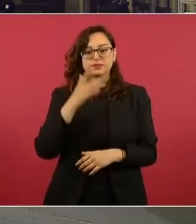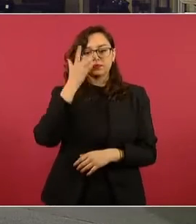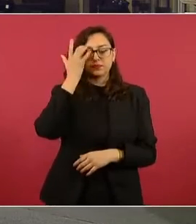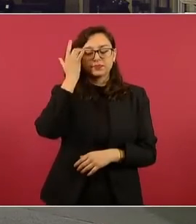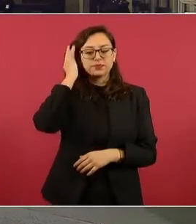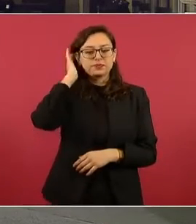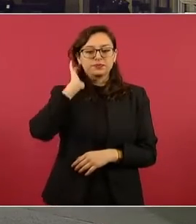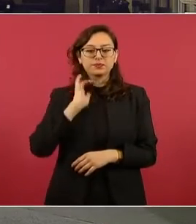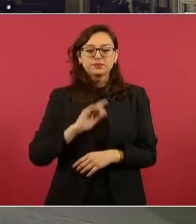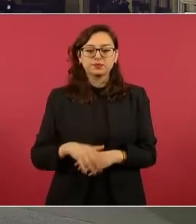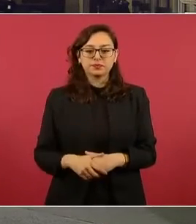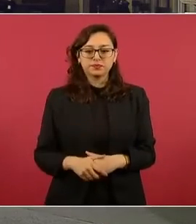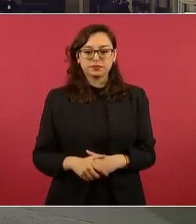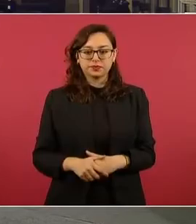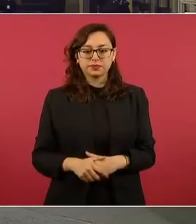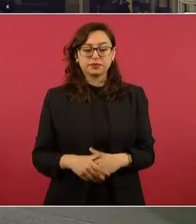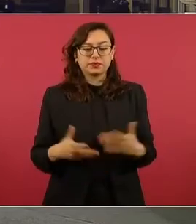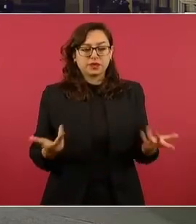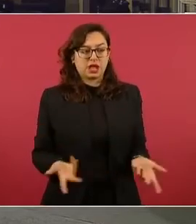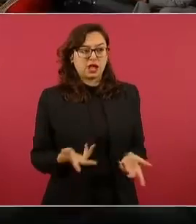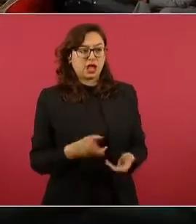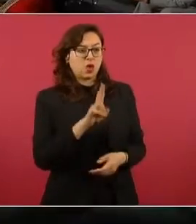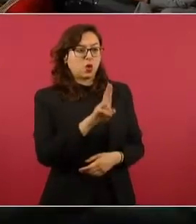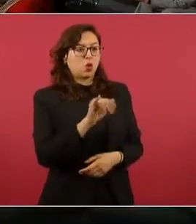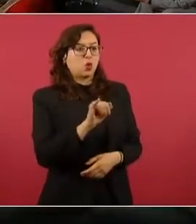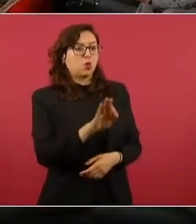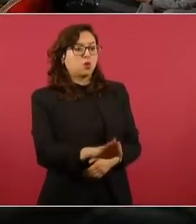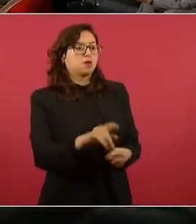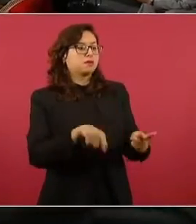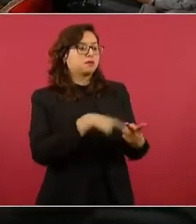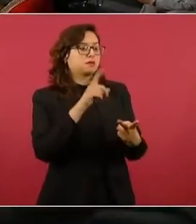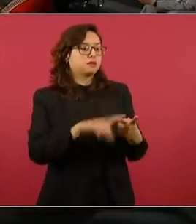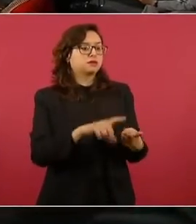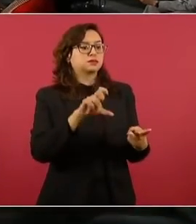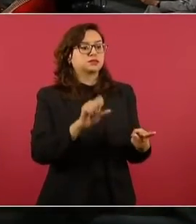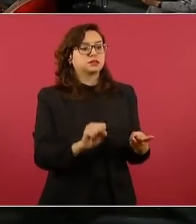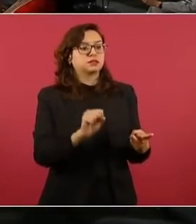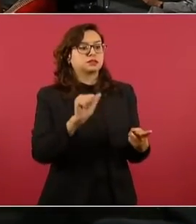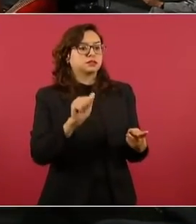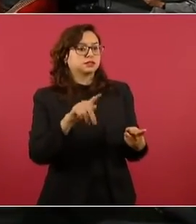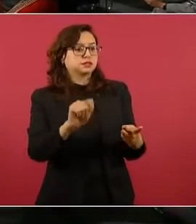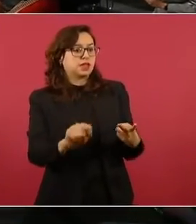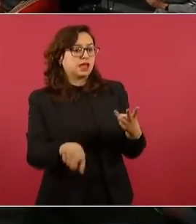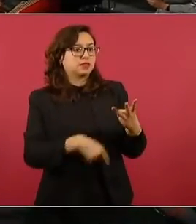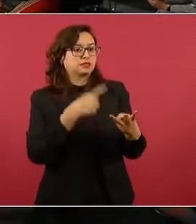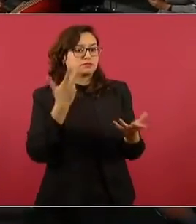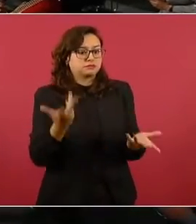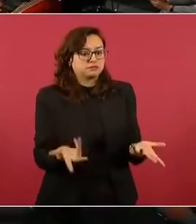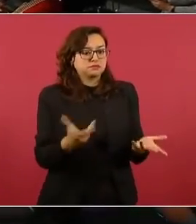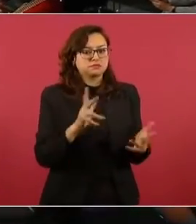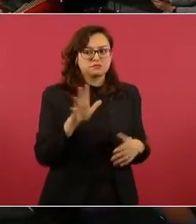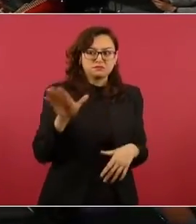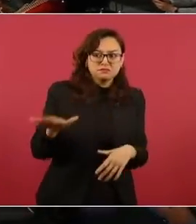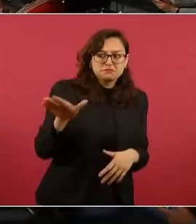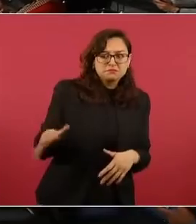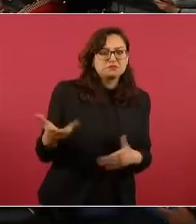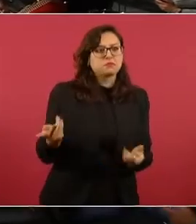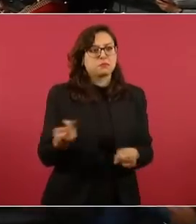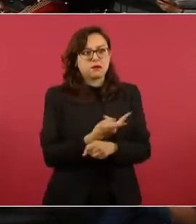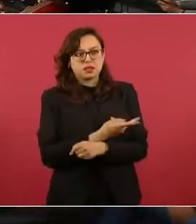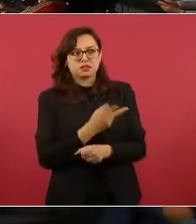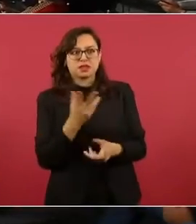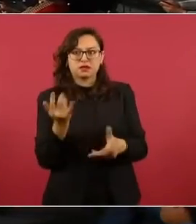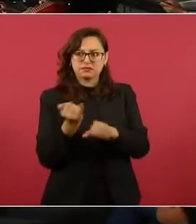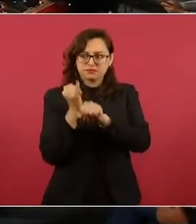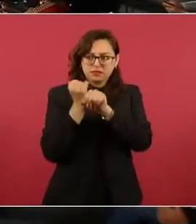solicitado a estas instancias, a la Unidad de Inteligencia Financiera, Servicio de Administración Tributaria, la cooperación para integrar estos